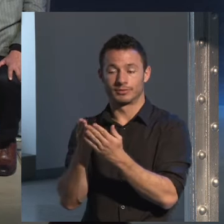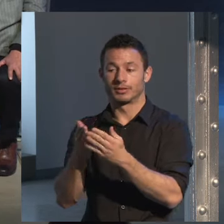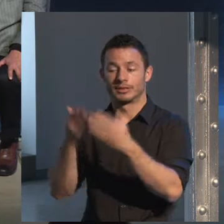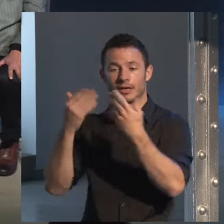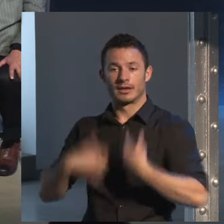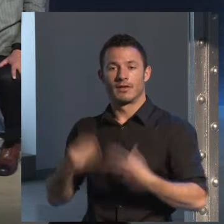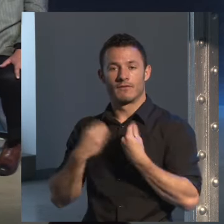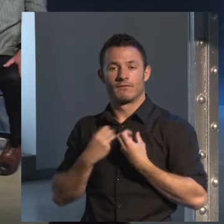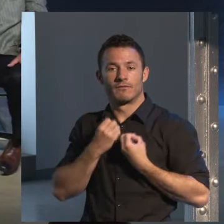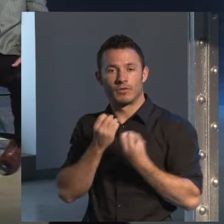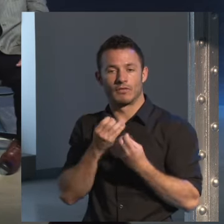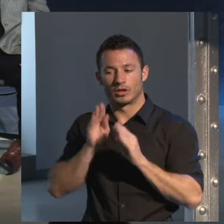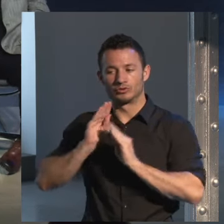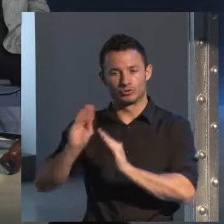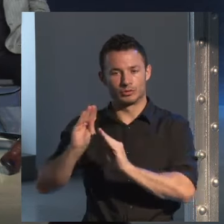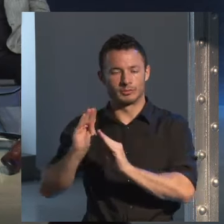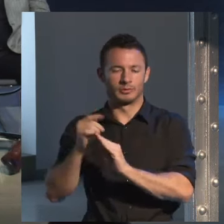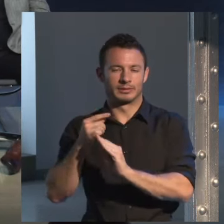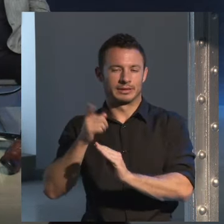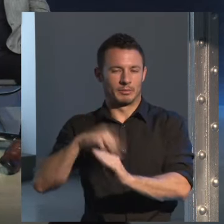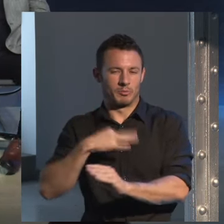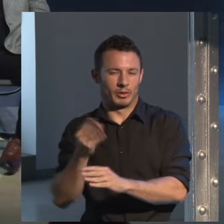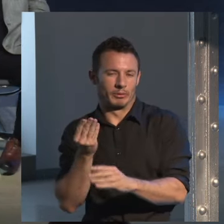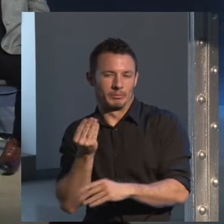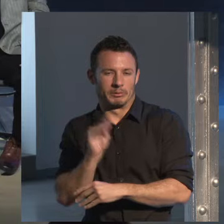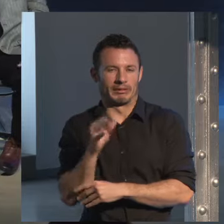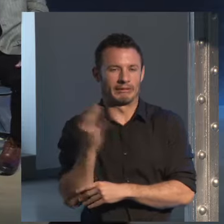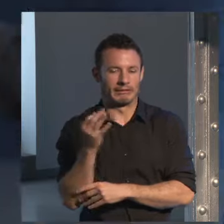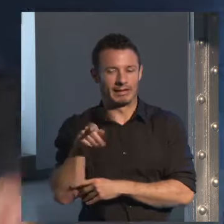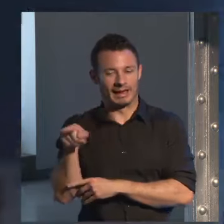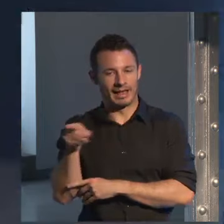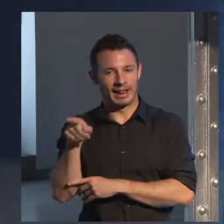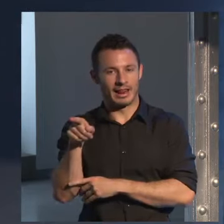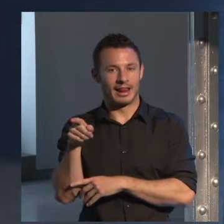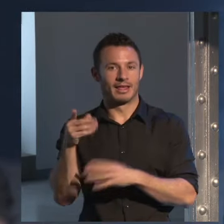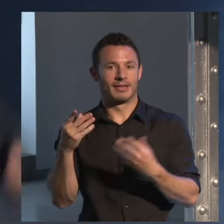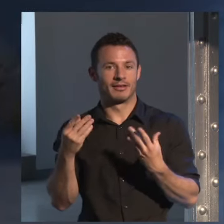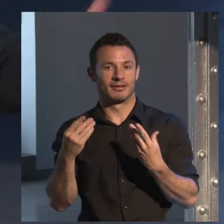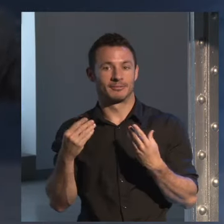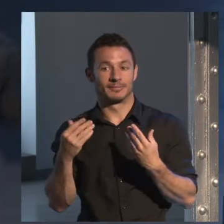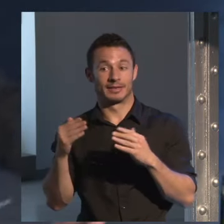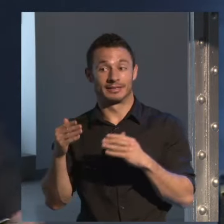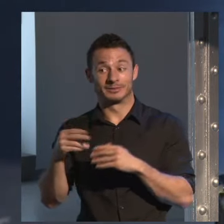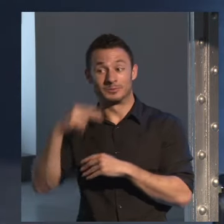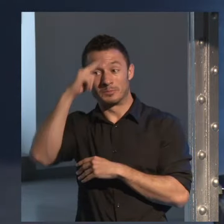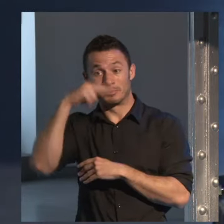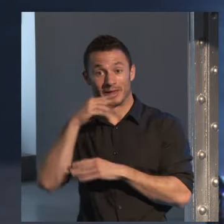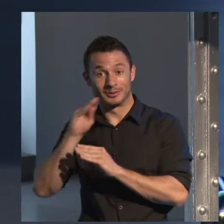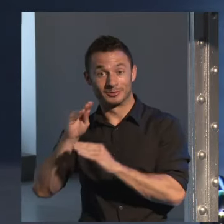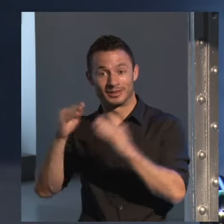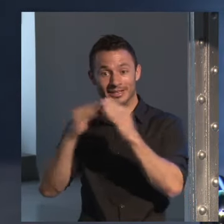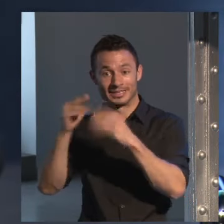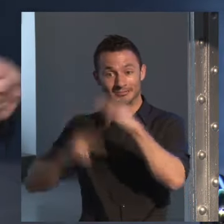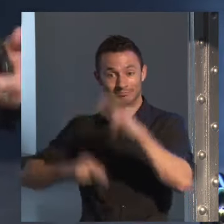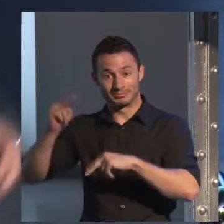oficial, y extraoficialmente les puedo contar que él, ya lo he dicho alguna vez, él vive en la casa que construyó su padre en los años 50